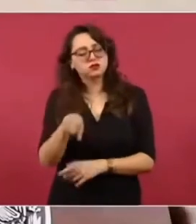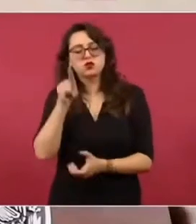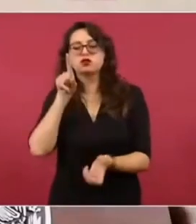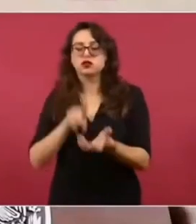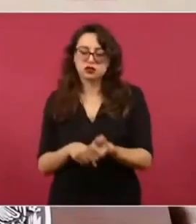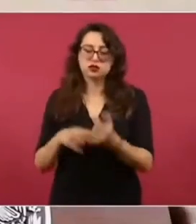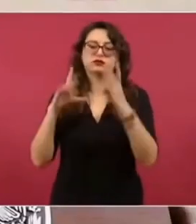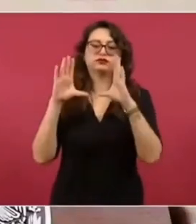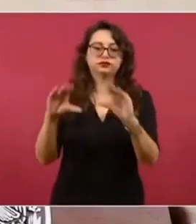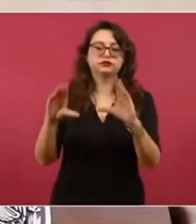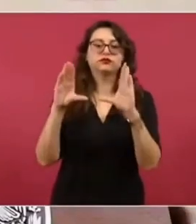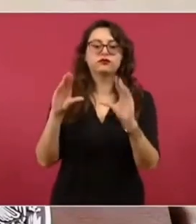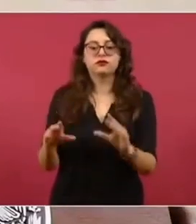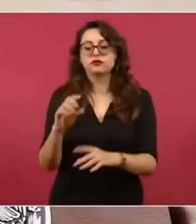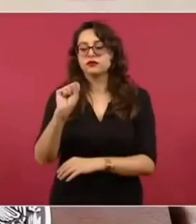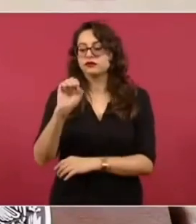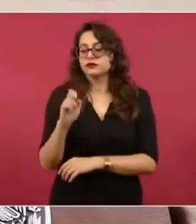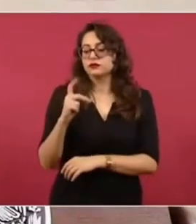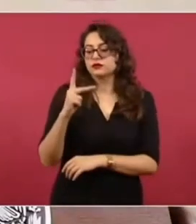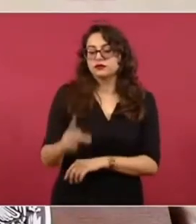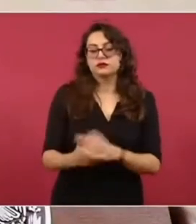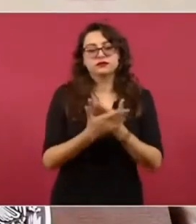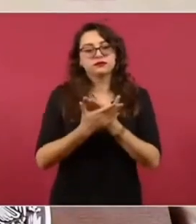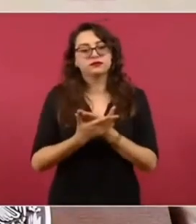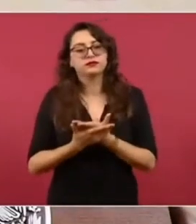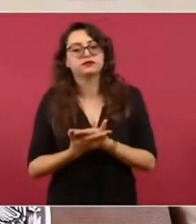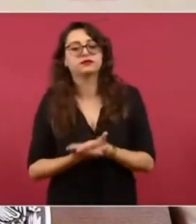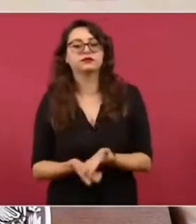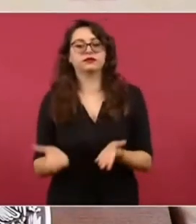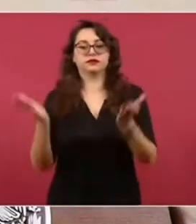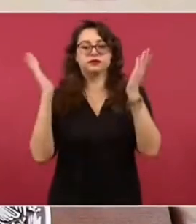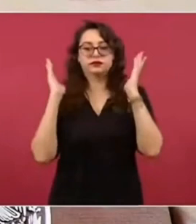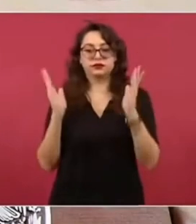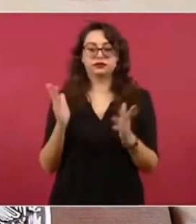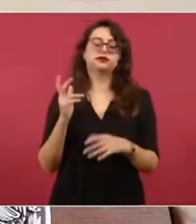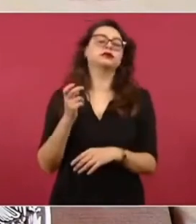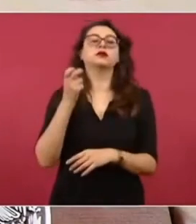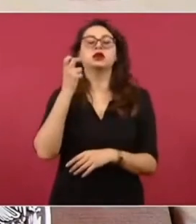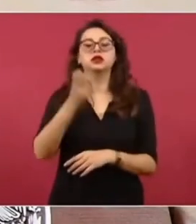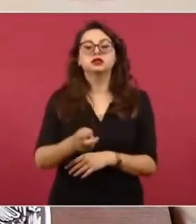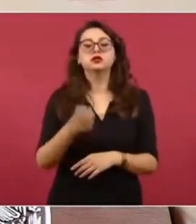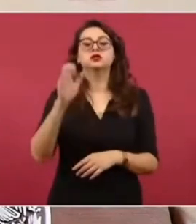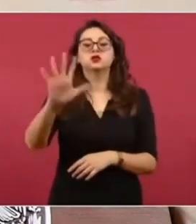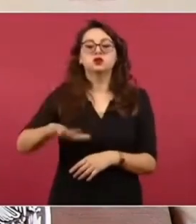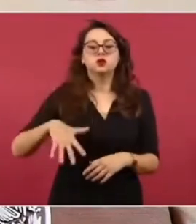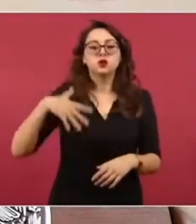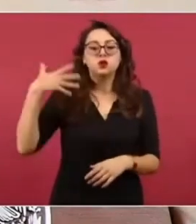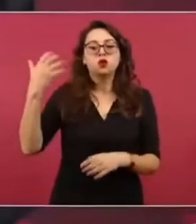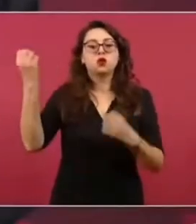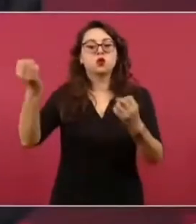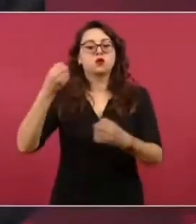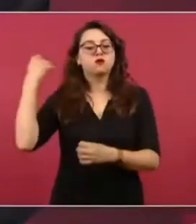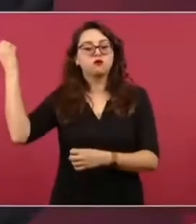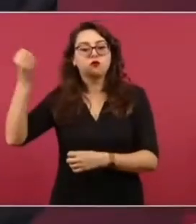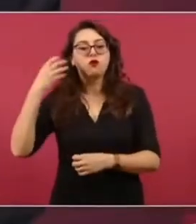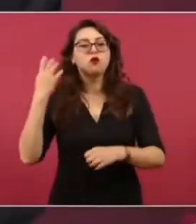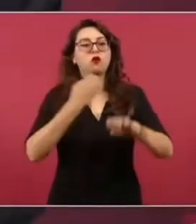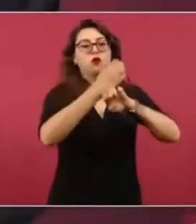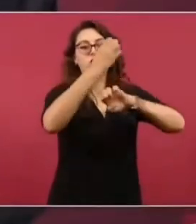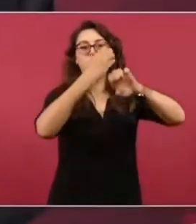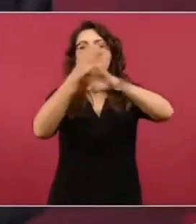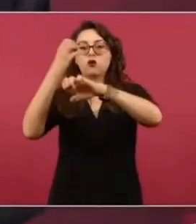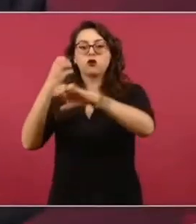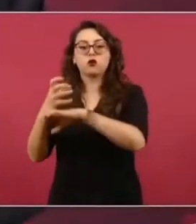SEP para llegar a todas las escuelas. Iniciamos la realización de foros en todos los estados de la República